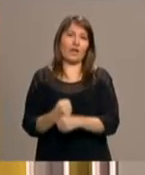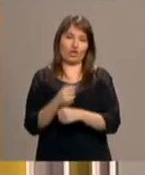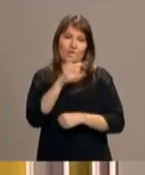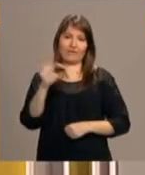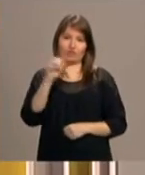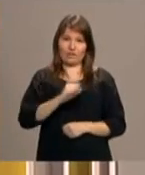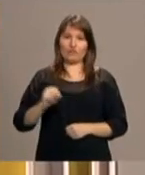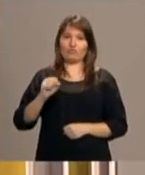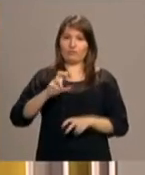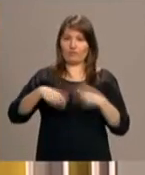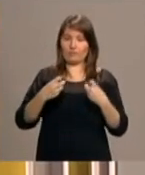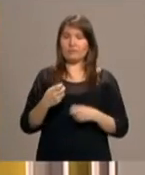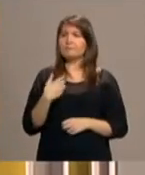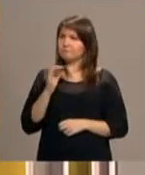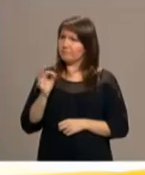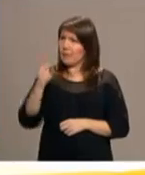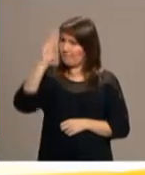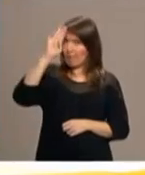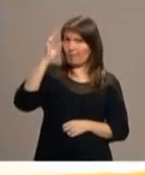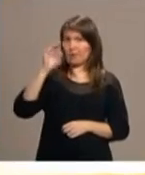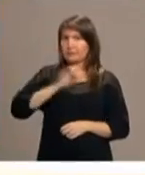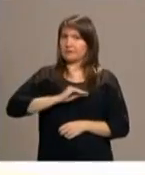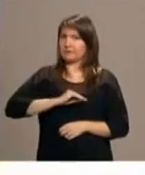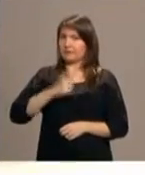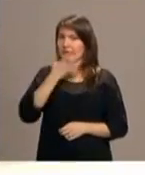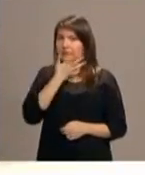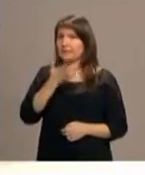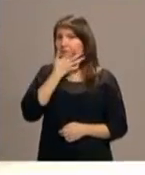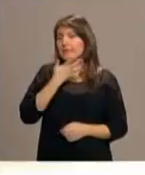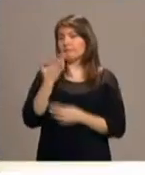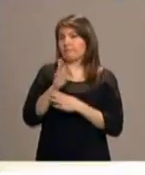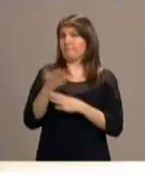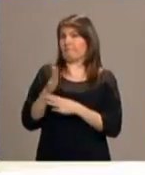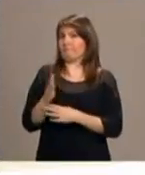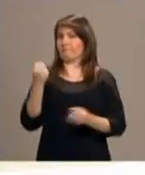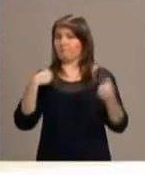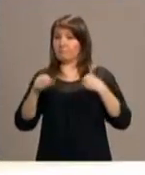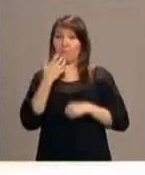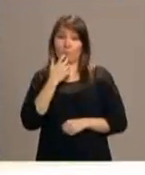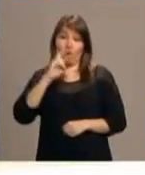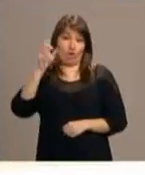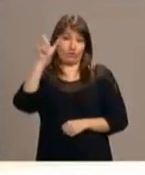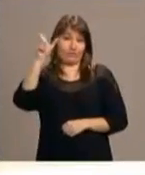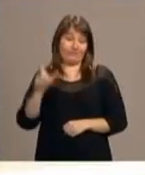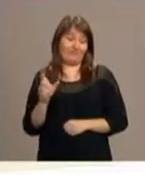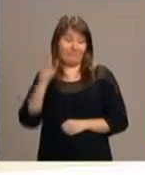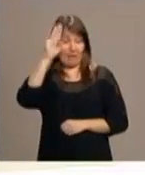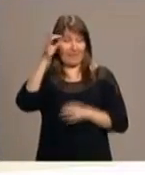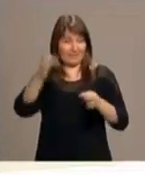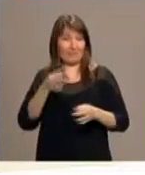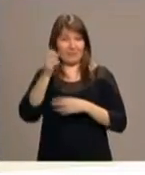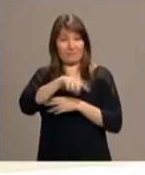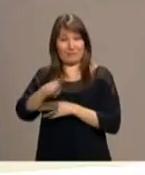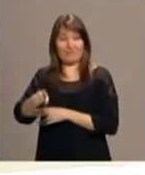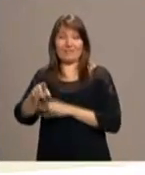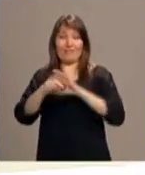grandes pasos. además, mira, otro gesto que vamos a recordar, y es en sus intenciones, ese videomensaje que nos deja todos los meses el